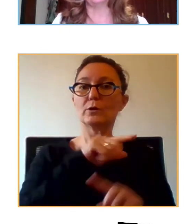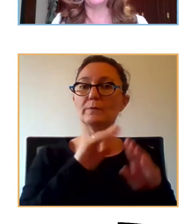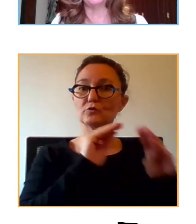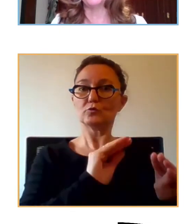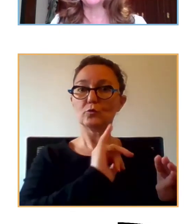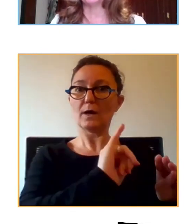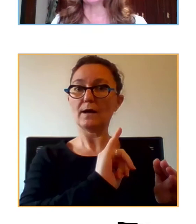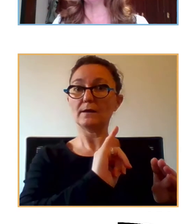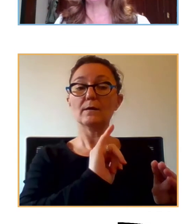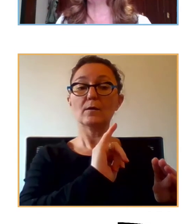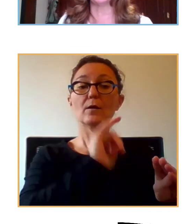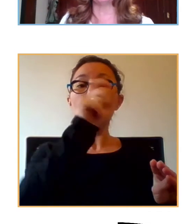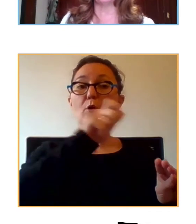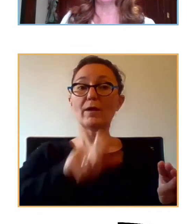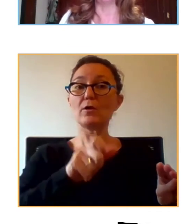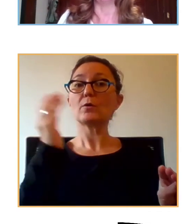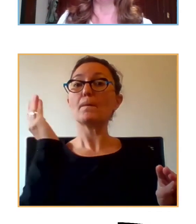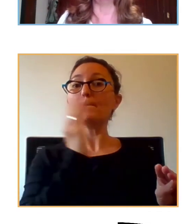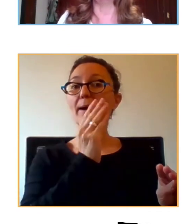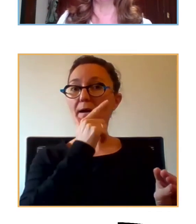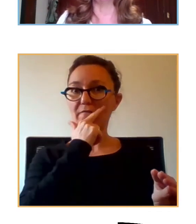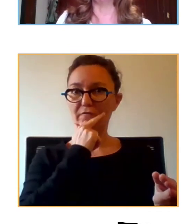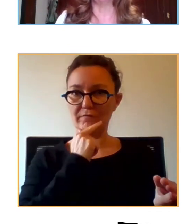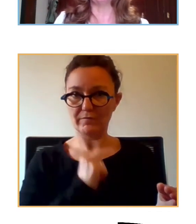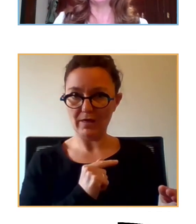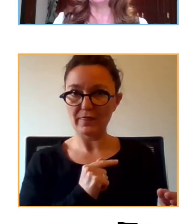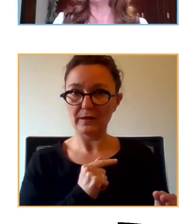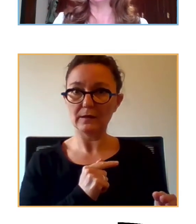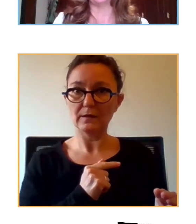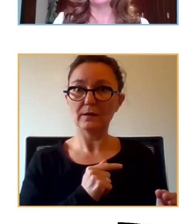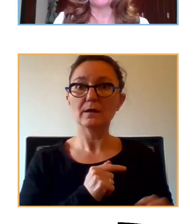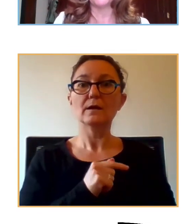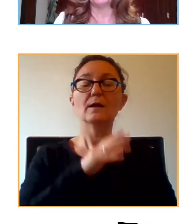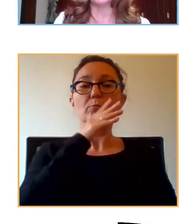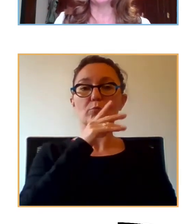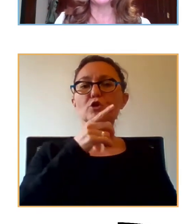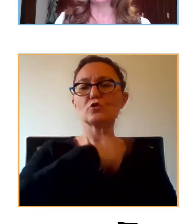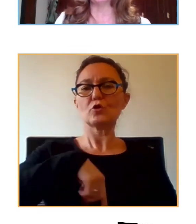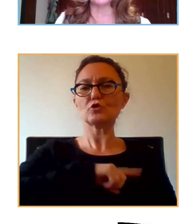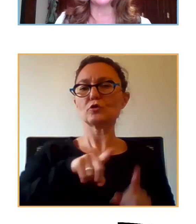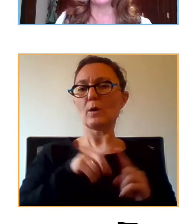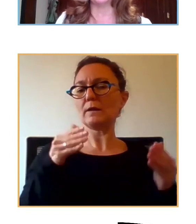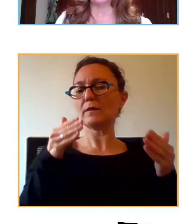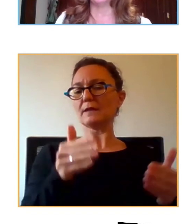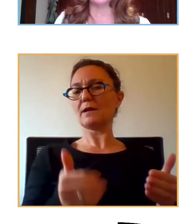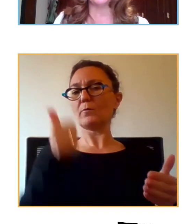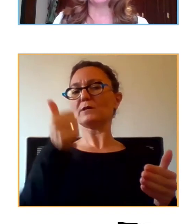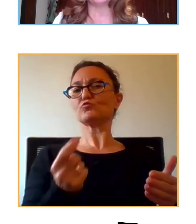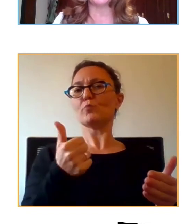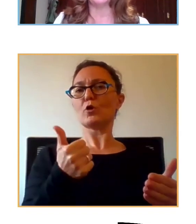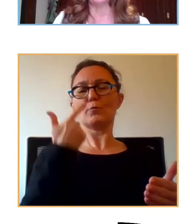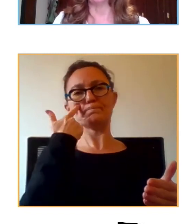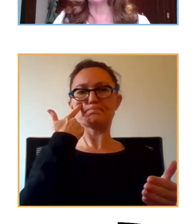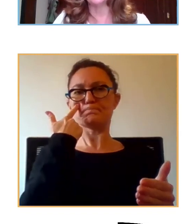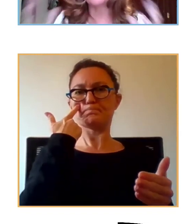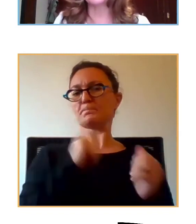no son población especialmente vulnerable y con eso se hemos incidido todavía más. Hemos estado, digamos, más alerta. Pero queríamos